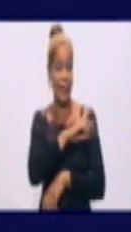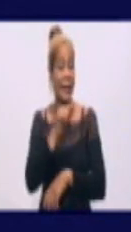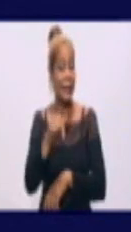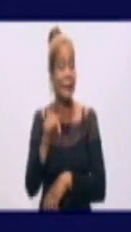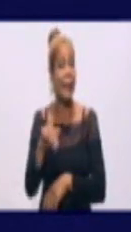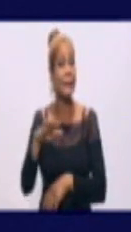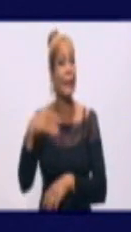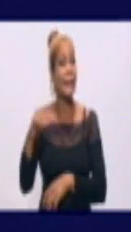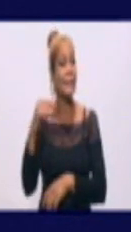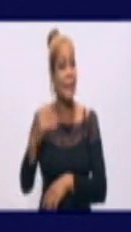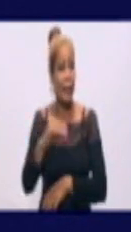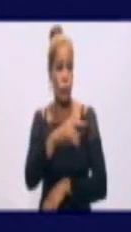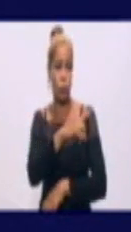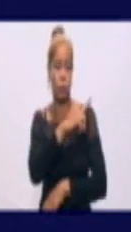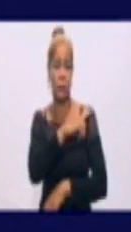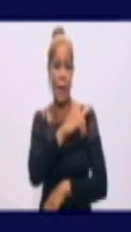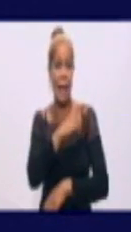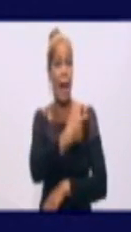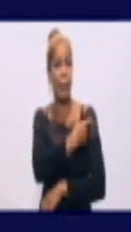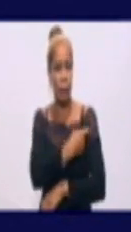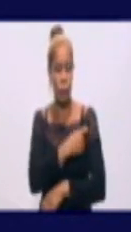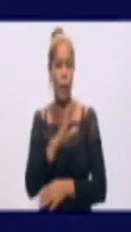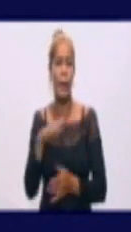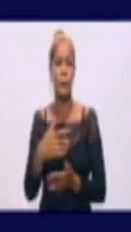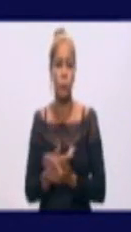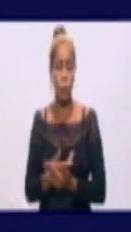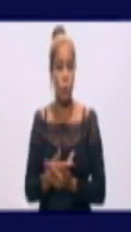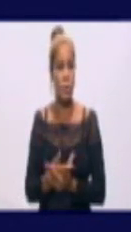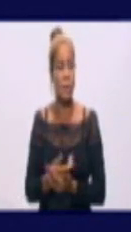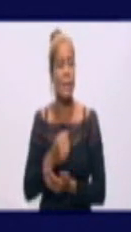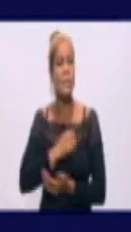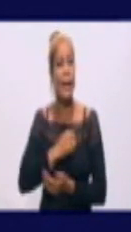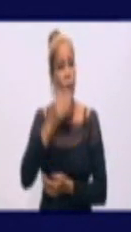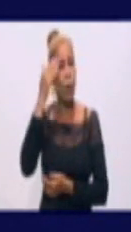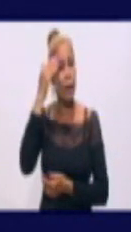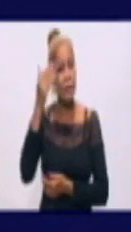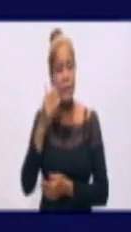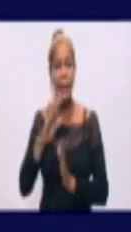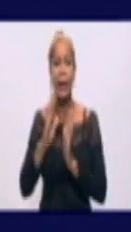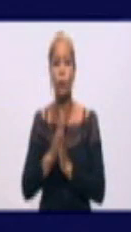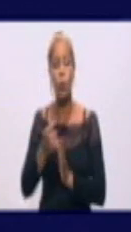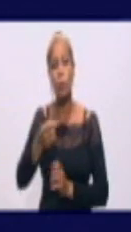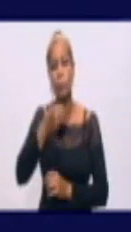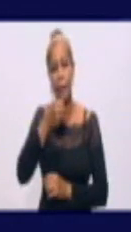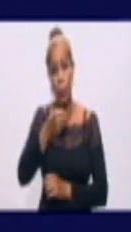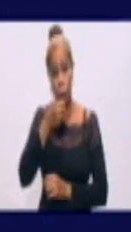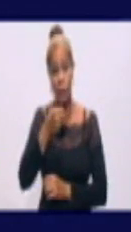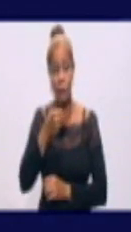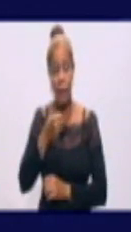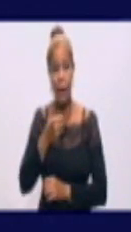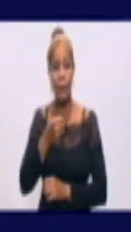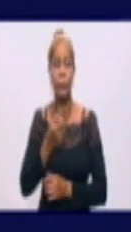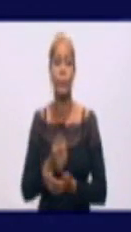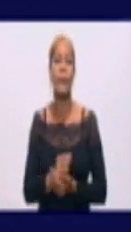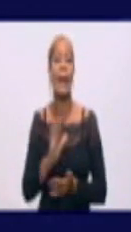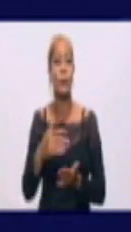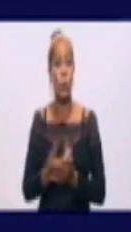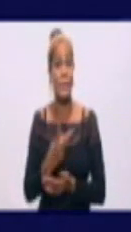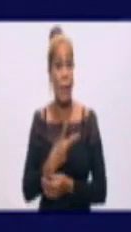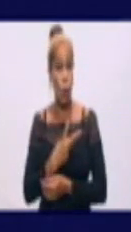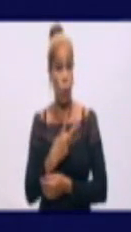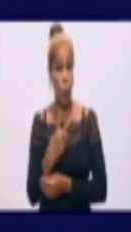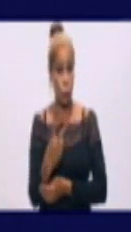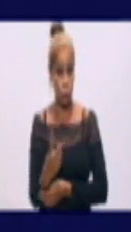agradecer primeramente a los compañeros de la prensa que me permiten llegar hasta ustedes. Entonces, miren, los voluntarios del